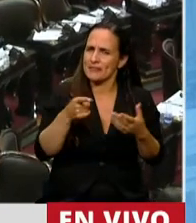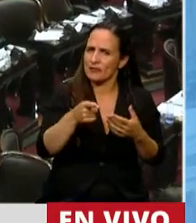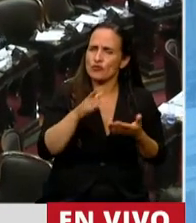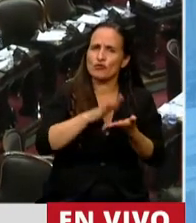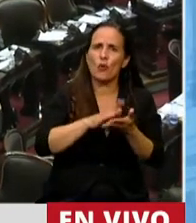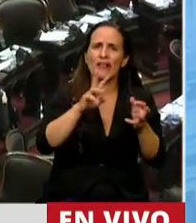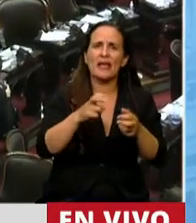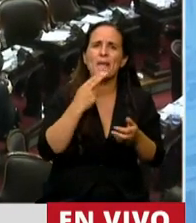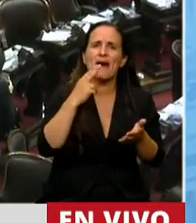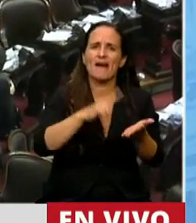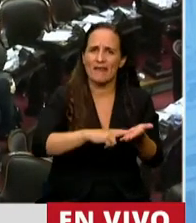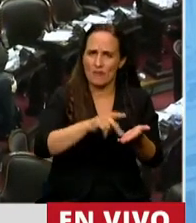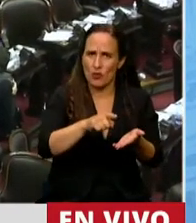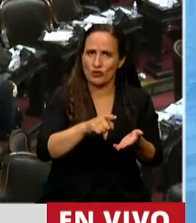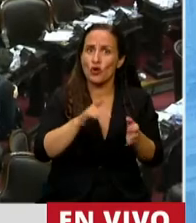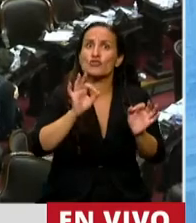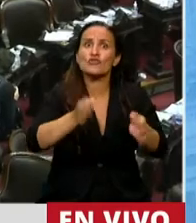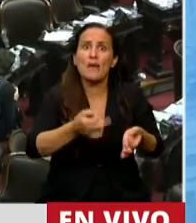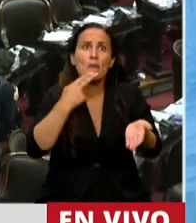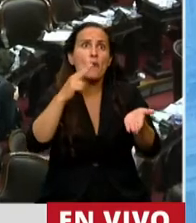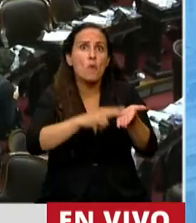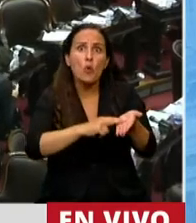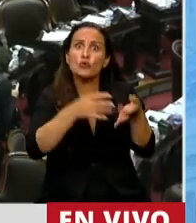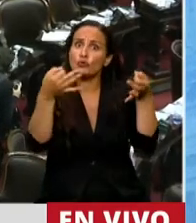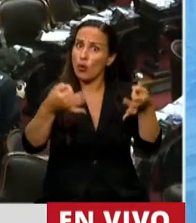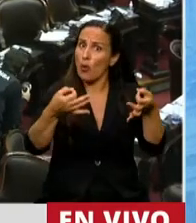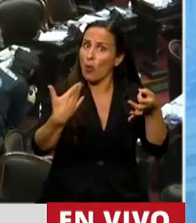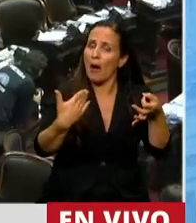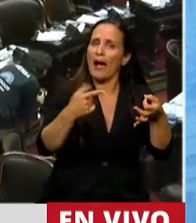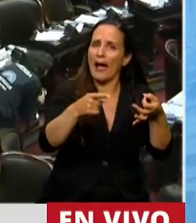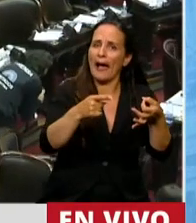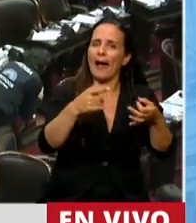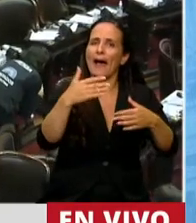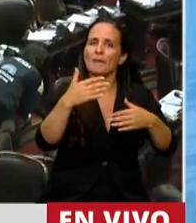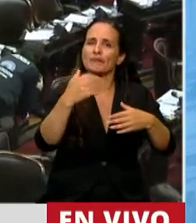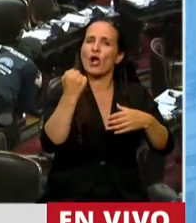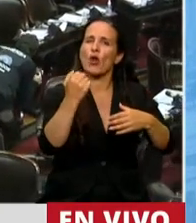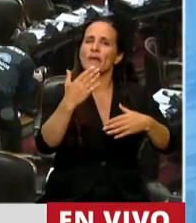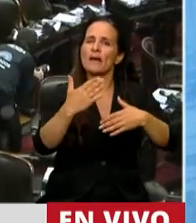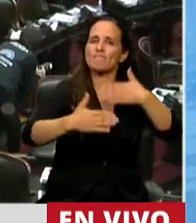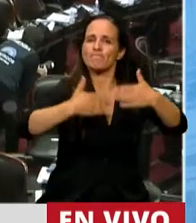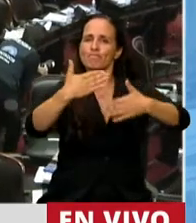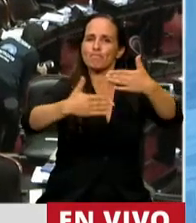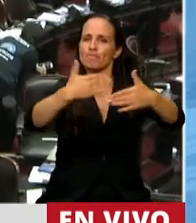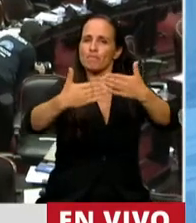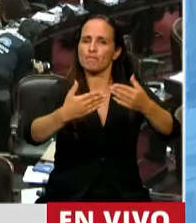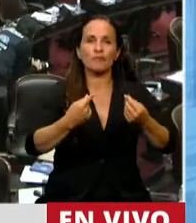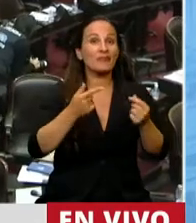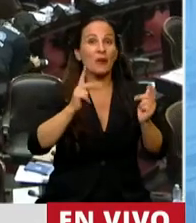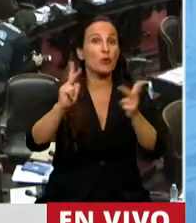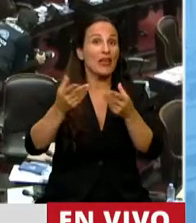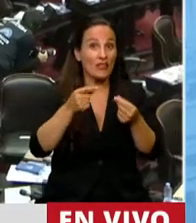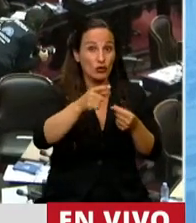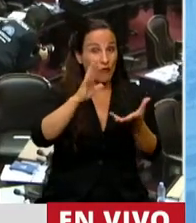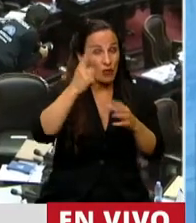reconocemos que una presión fiscal razonable mejora el funcionamiento de una actividad económica. Digo esto para trasladar este mismo